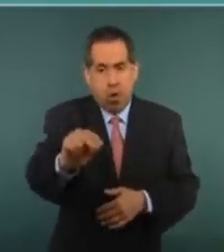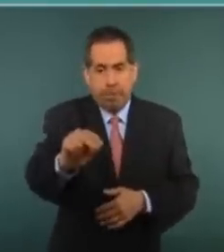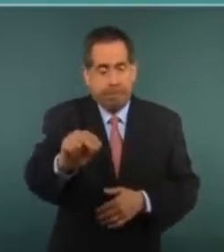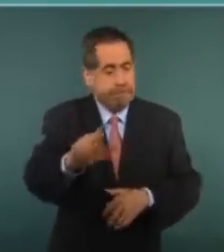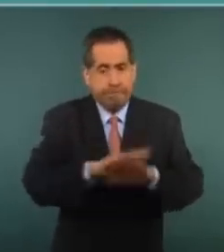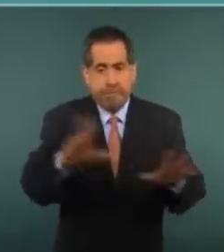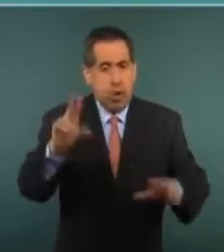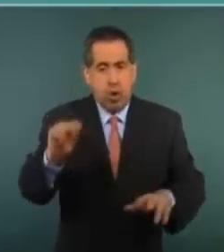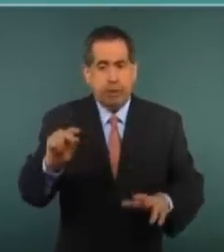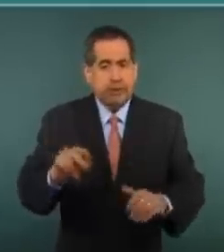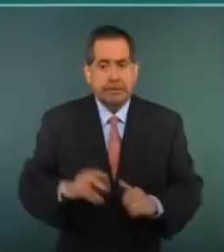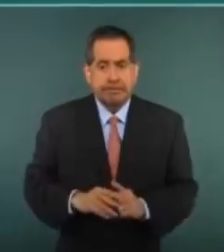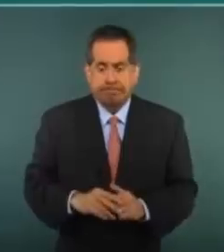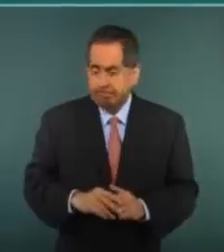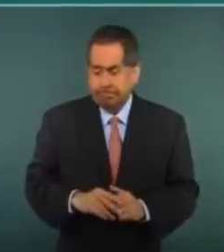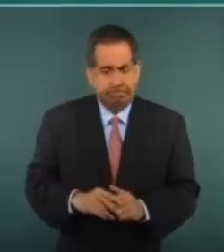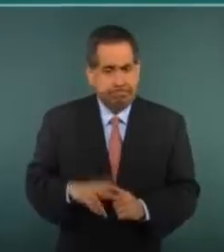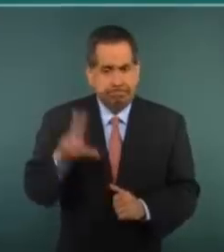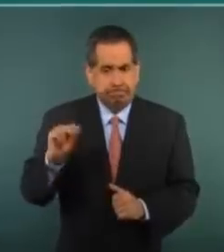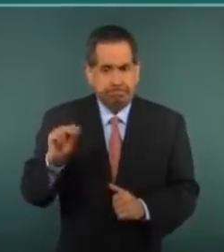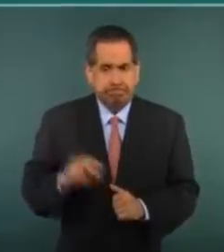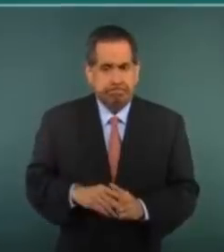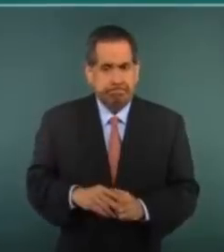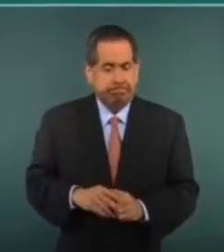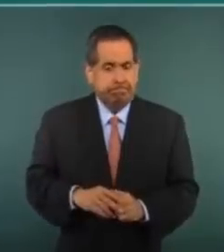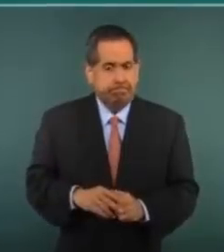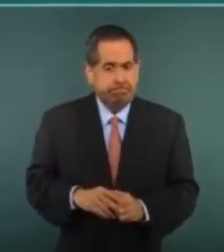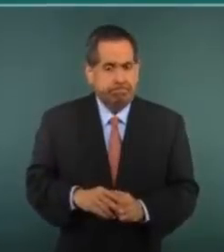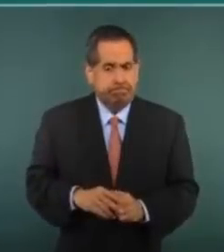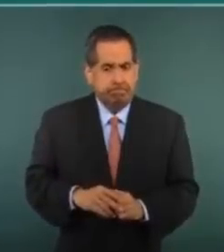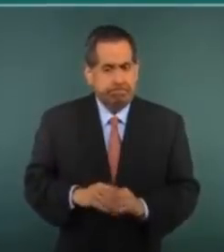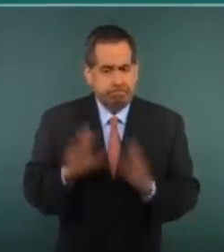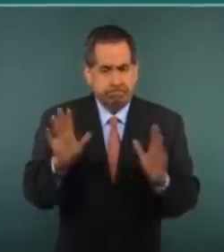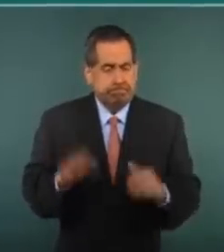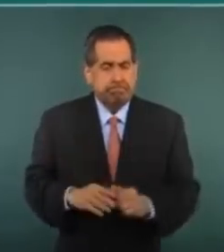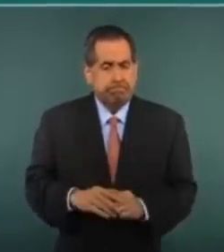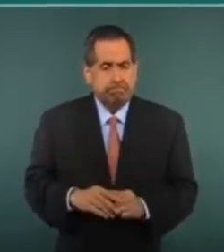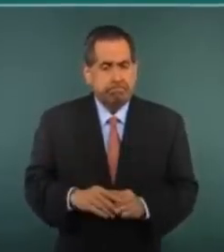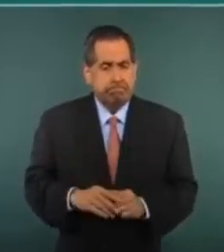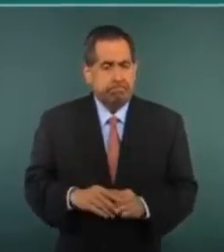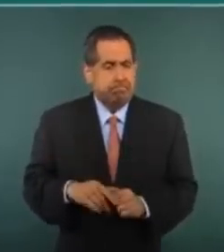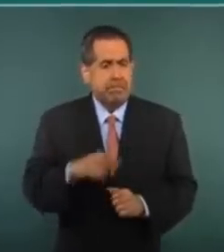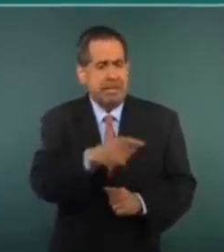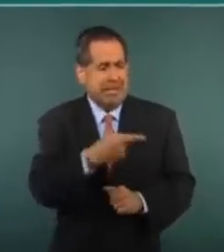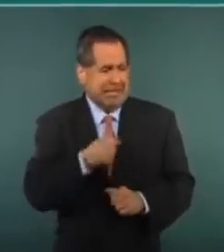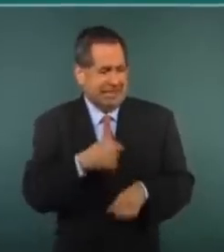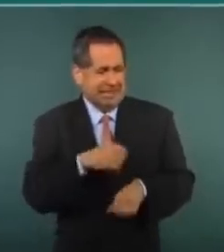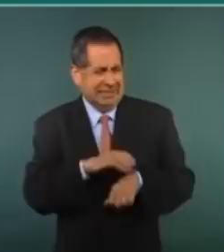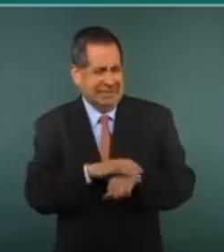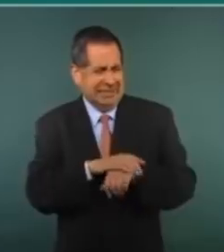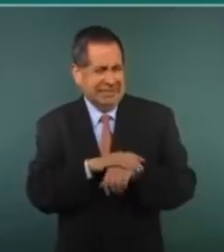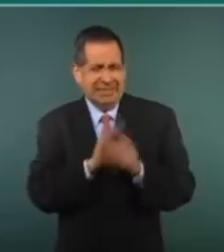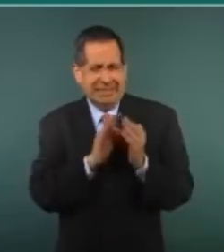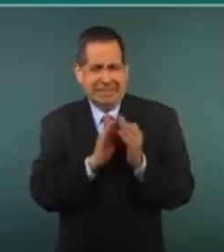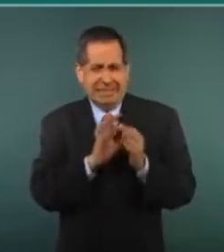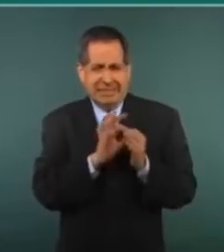no, o sea, puede ser la gente más cercana, pero